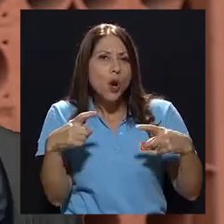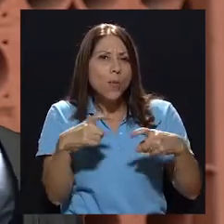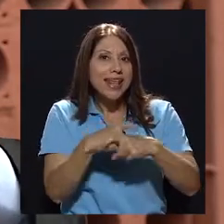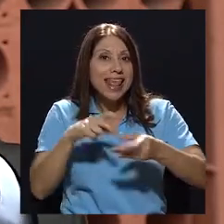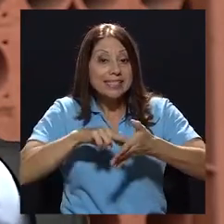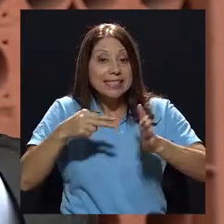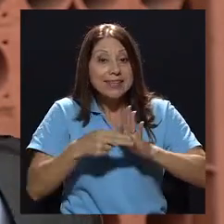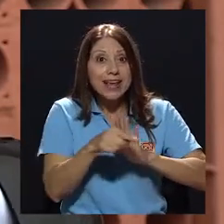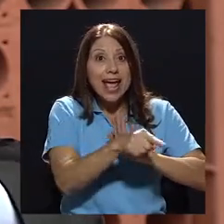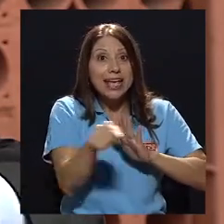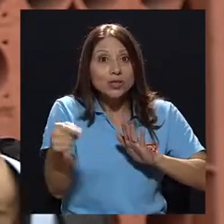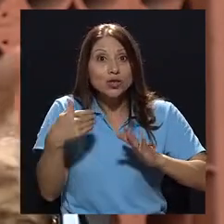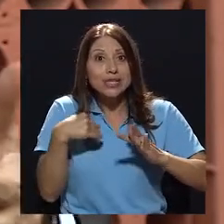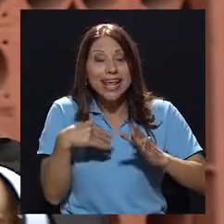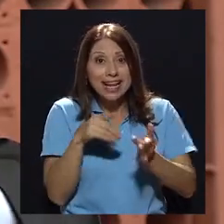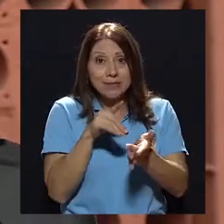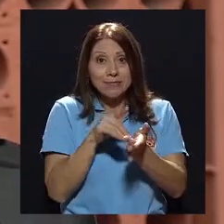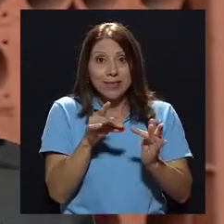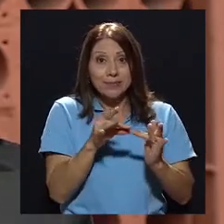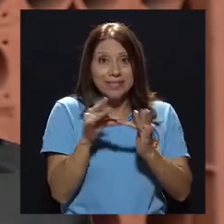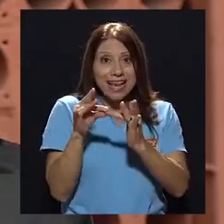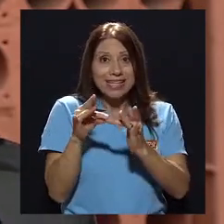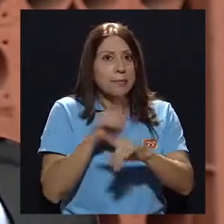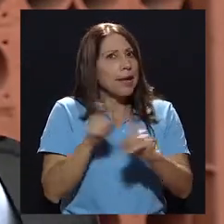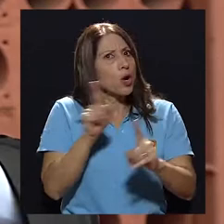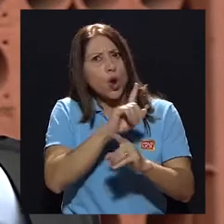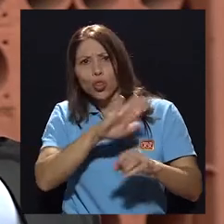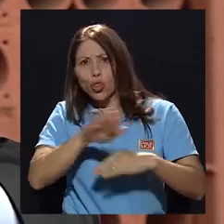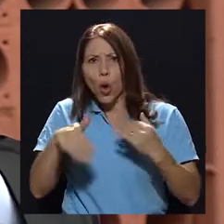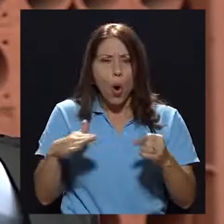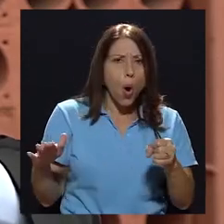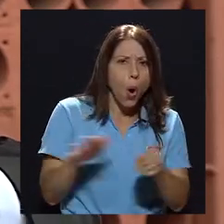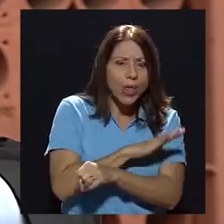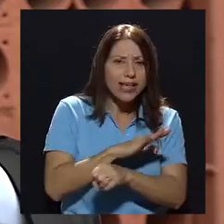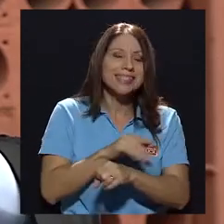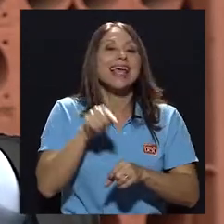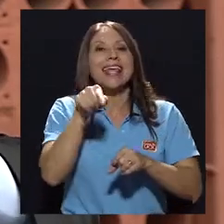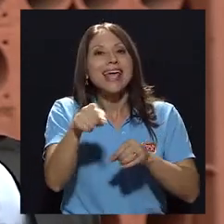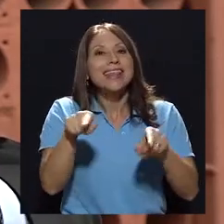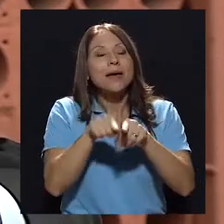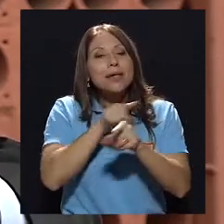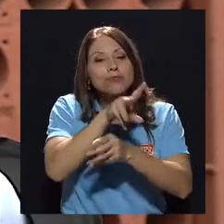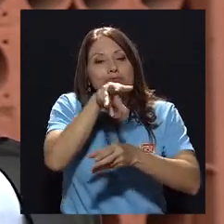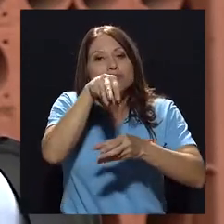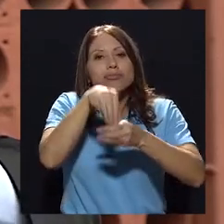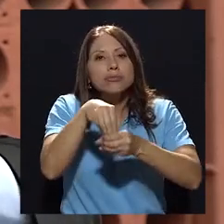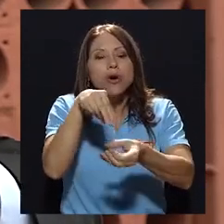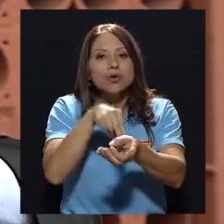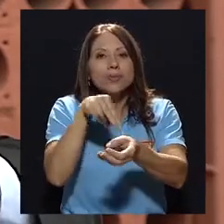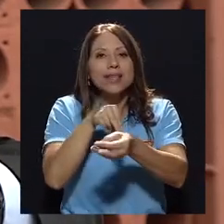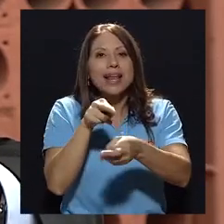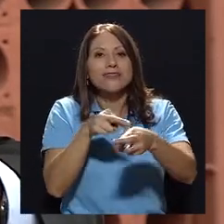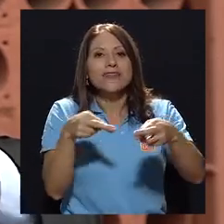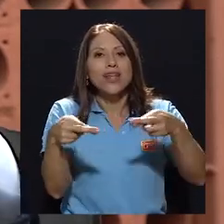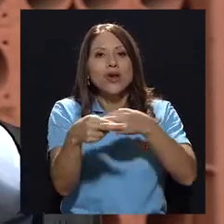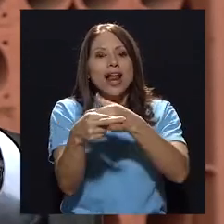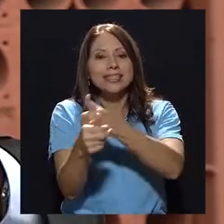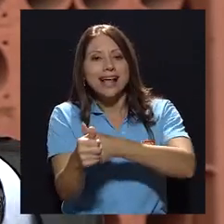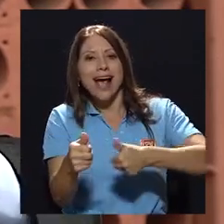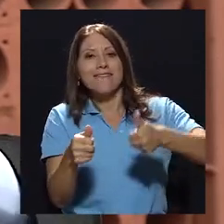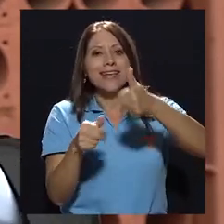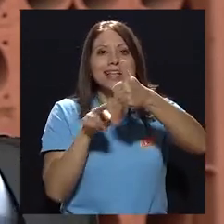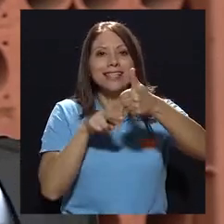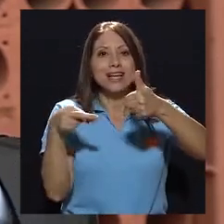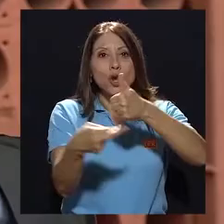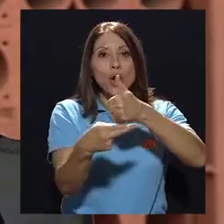tienen especialidades, pero no todas las especialidades, y existen los hospitales regionales, que son los cabezas de